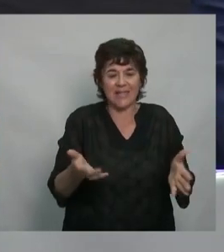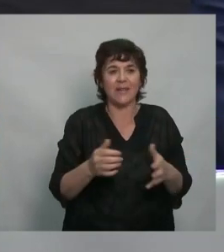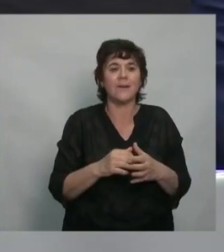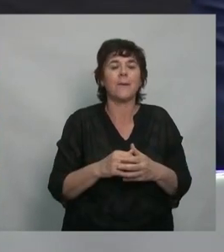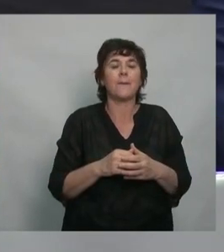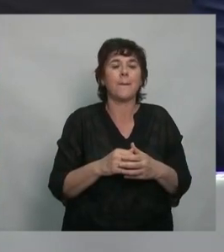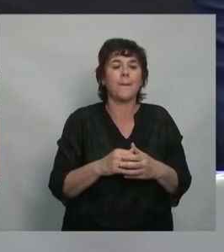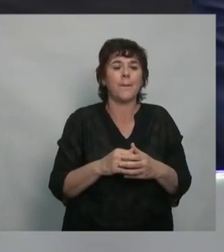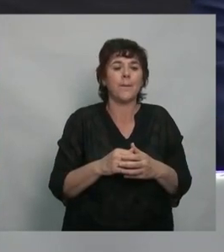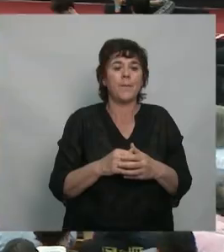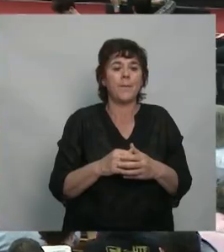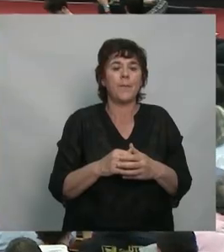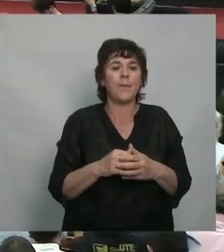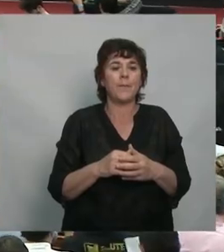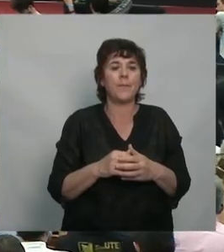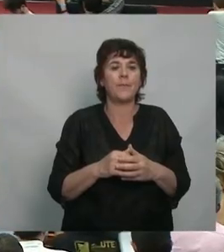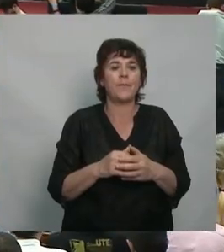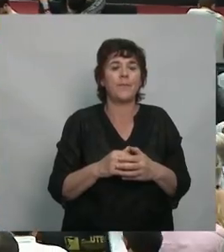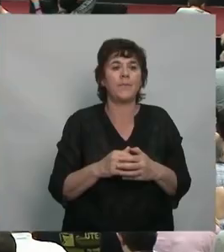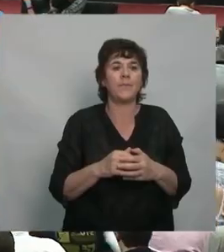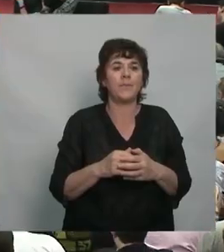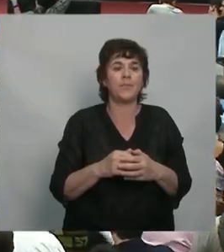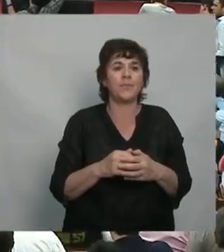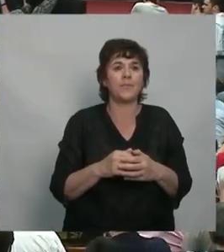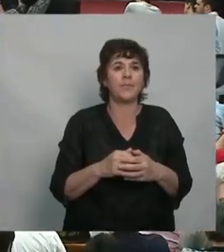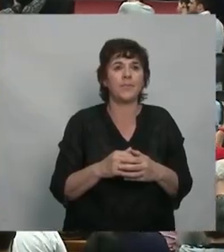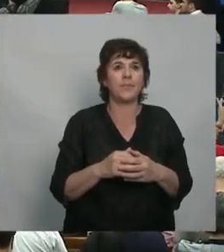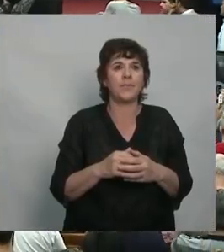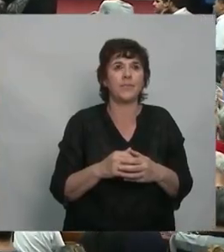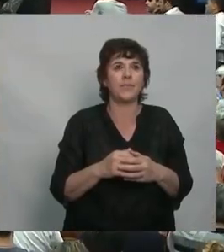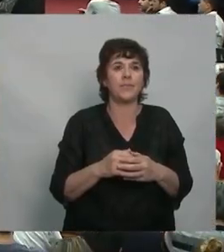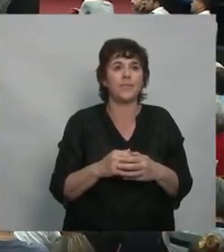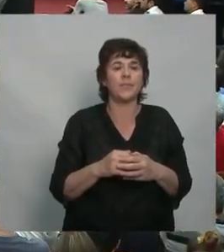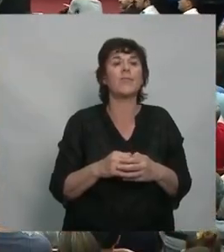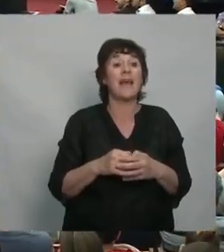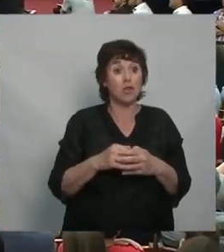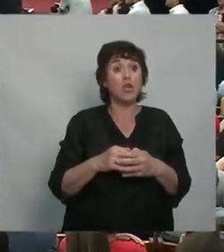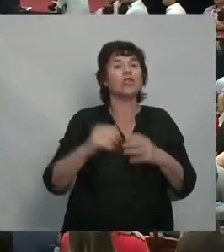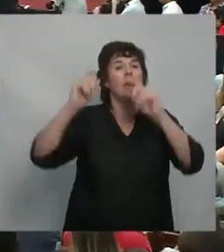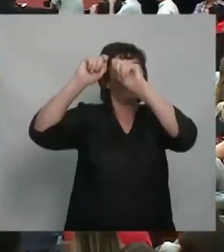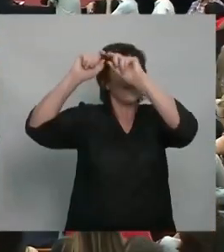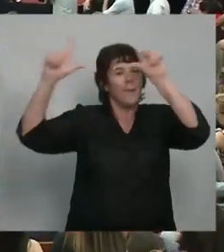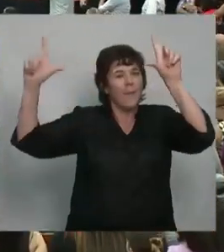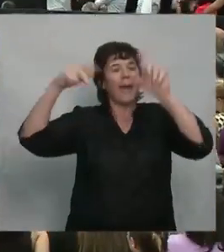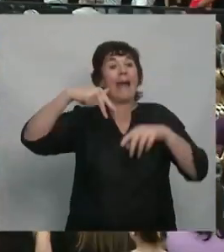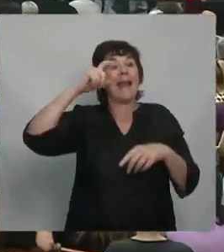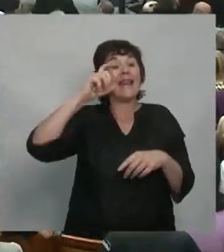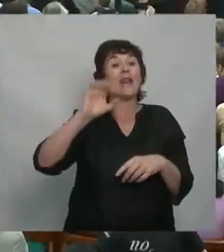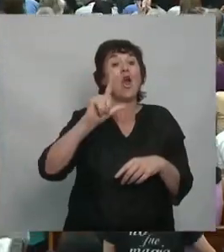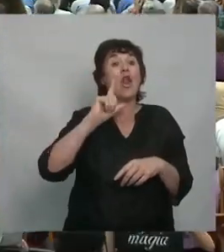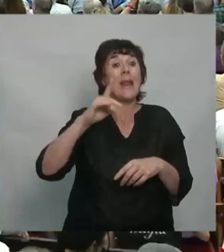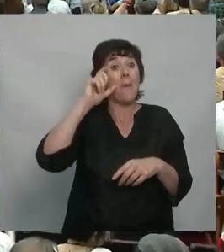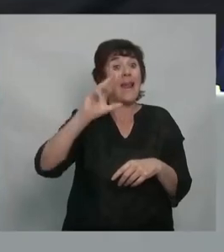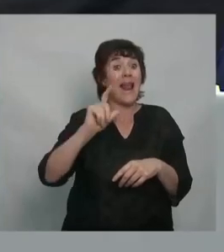Digo entonces que el neoliberalismo es una